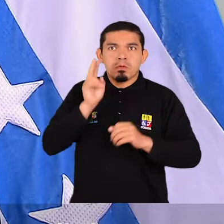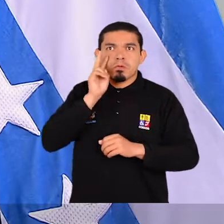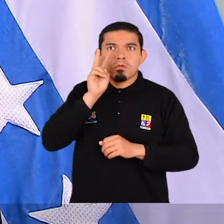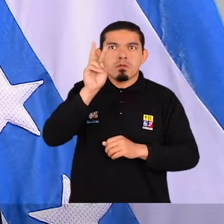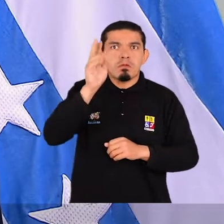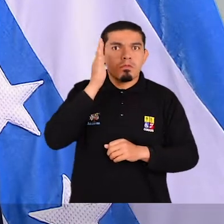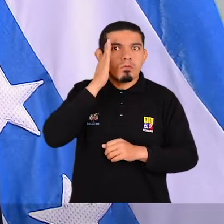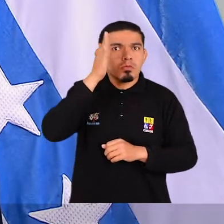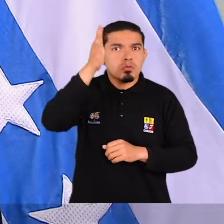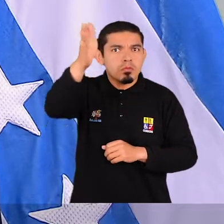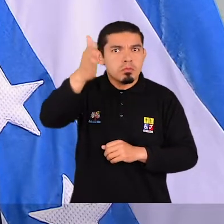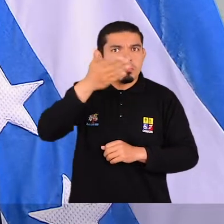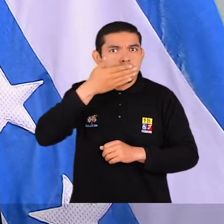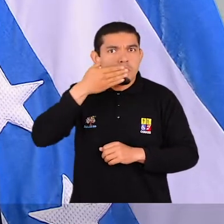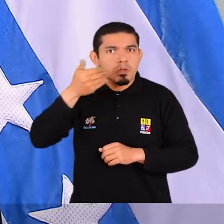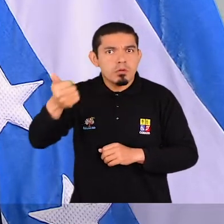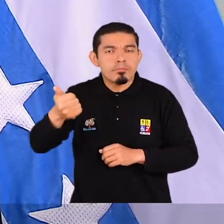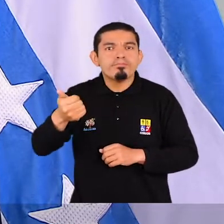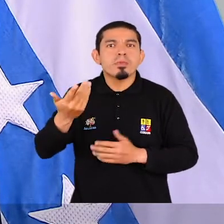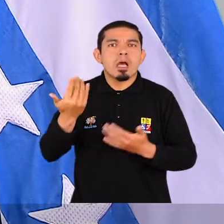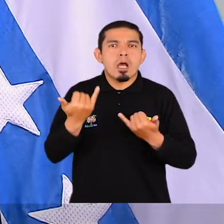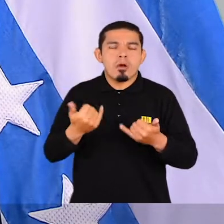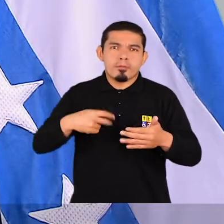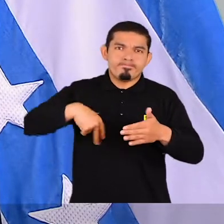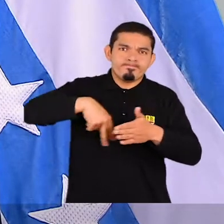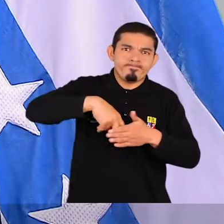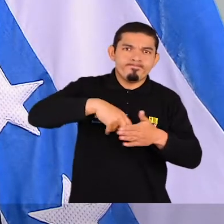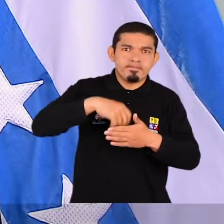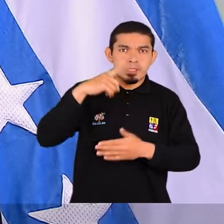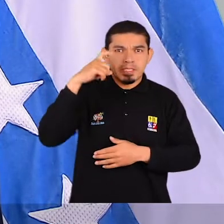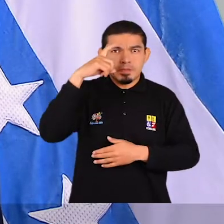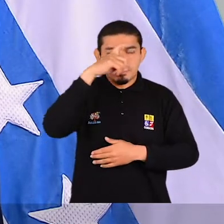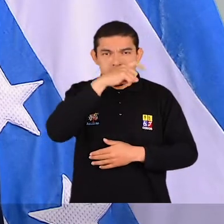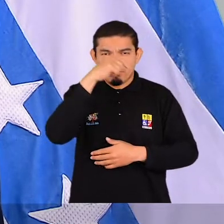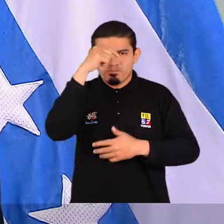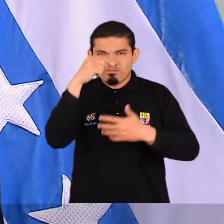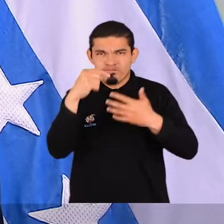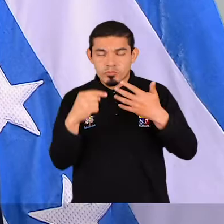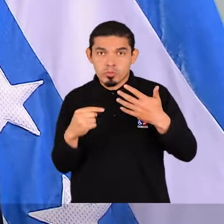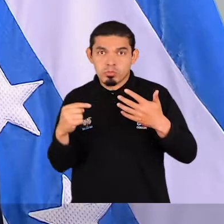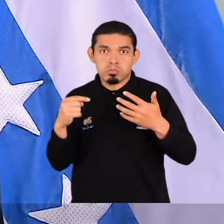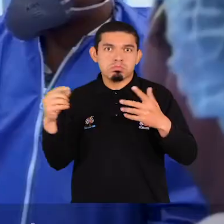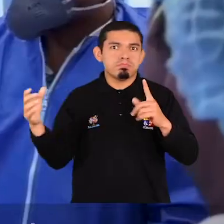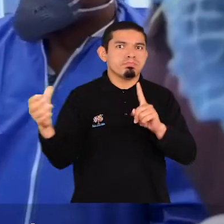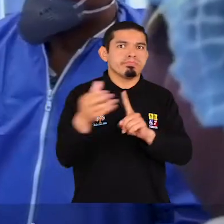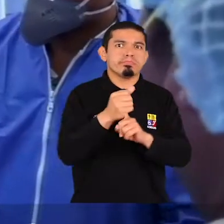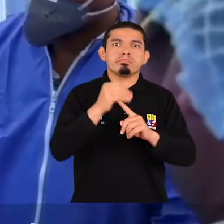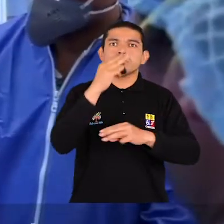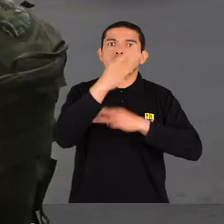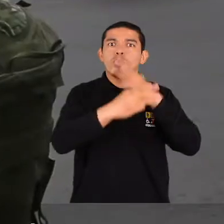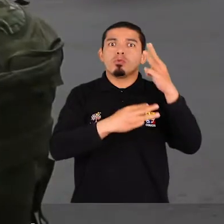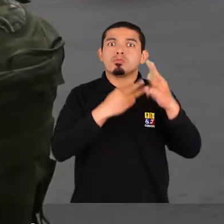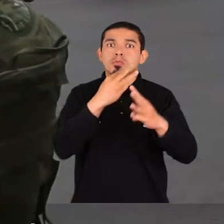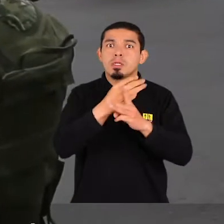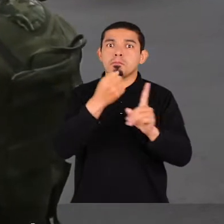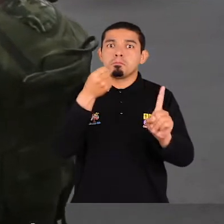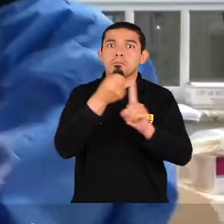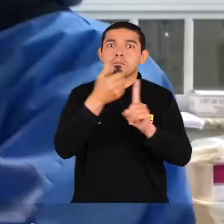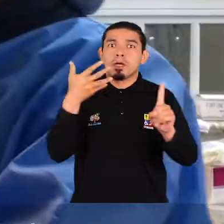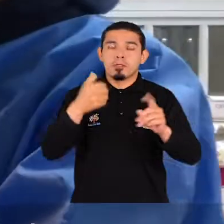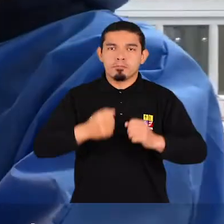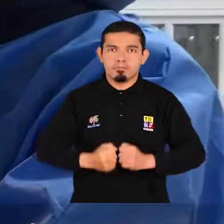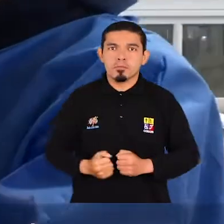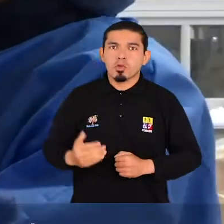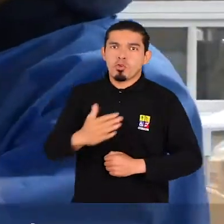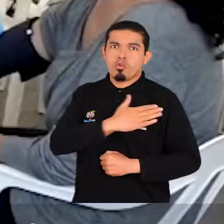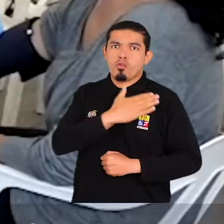futuro. Debemos de superar obstáculos sin precedentes en su magnitud y en su alcance mundial. Mantener la confianza en las instituciones